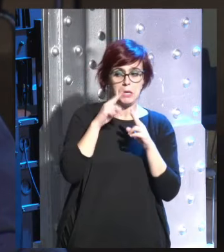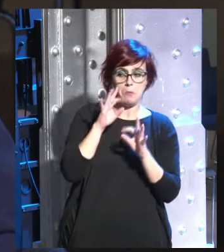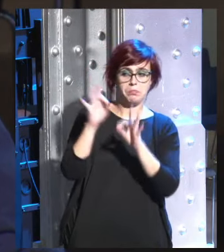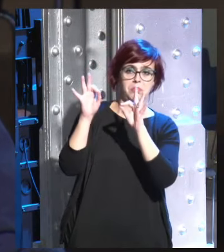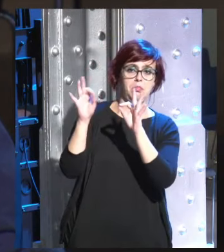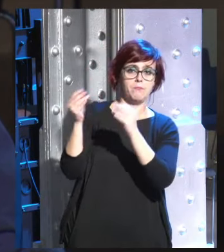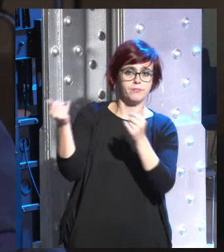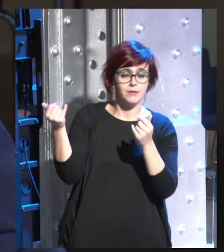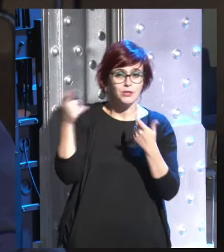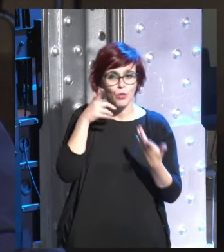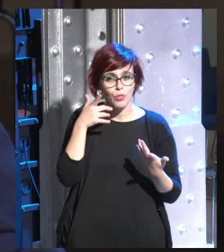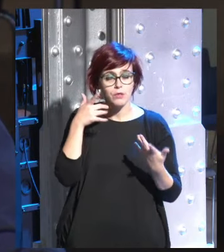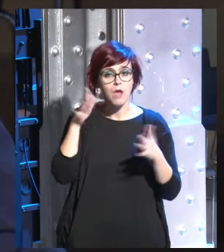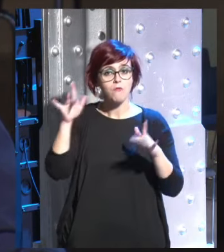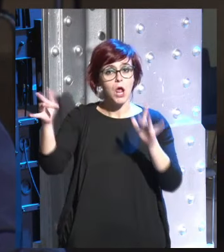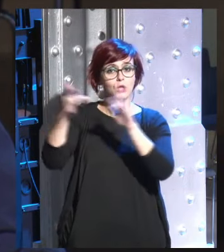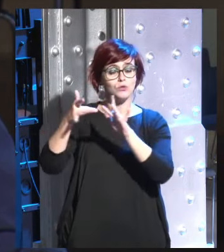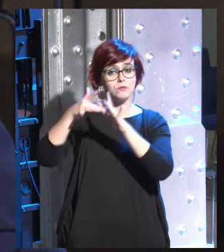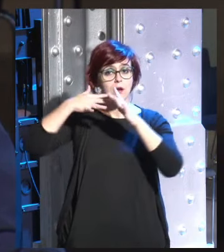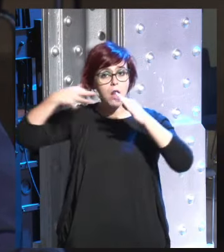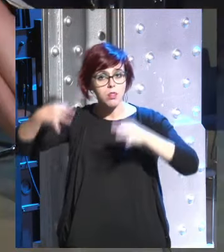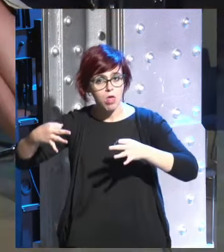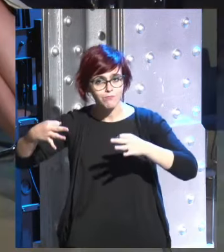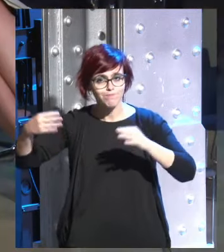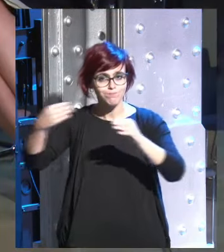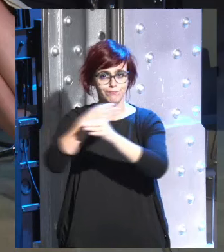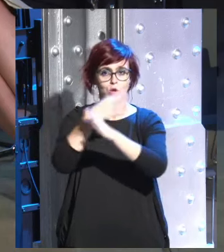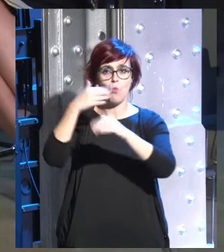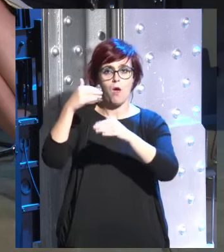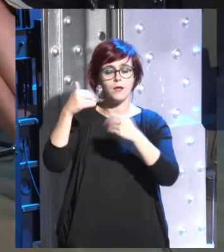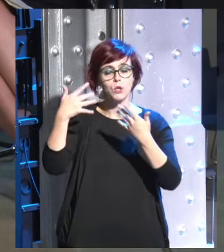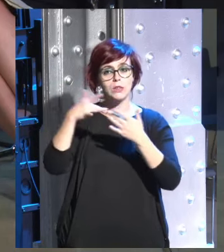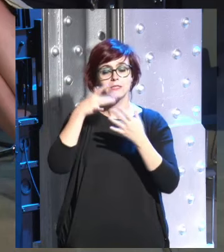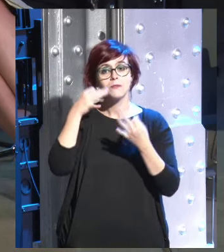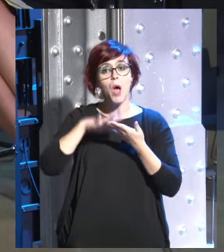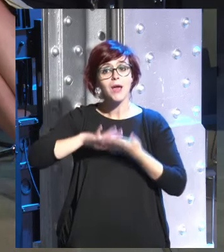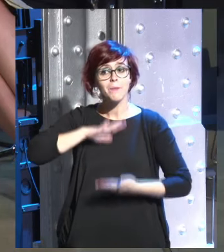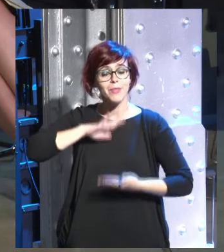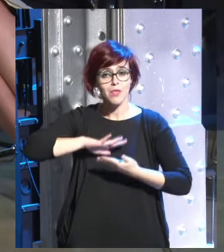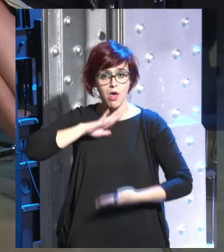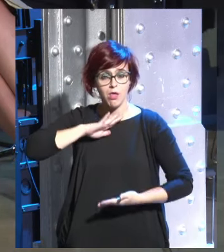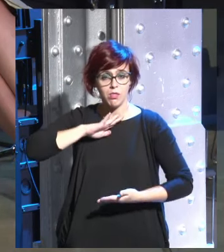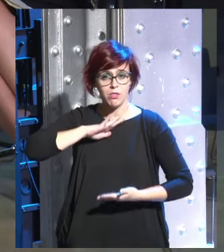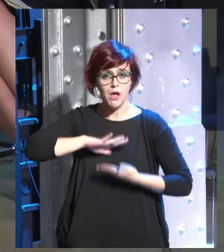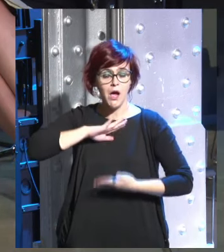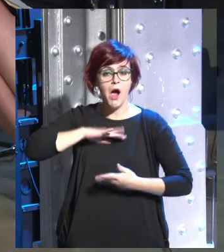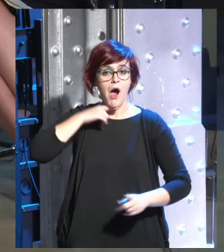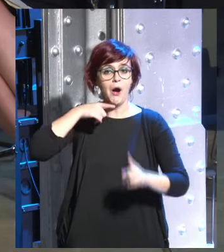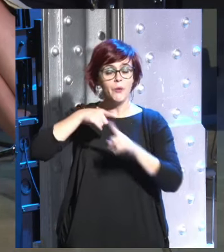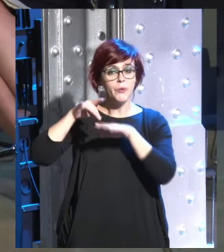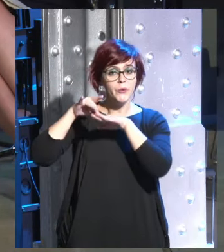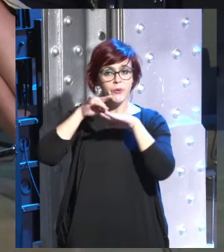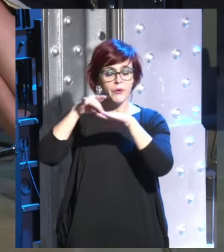y por tanto está perdiendo el contacto con la realidad y por tanto está perdiendo la capacidad para